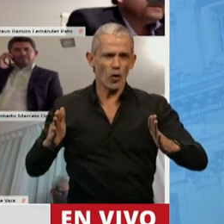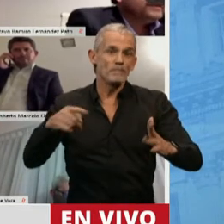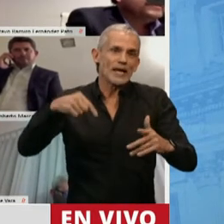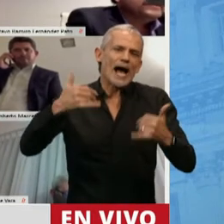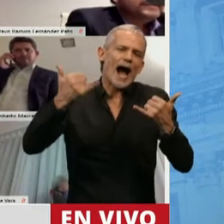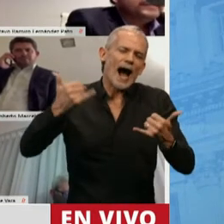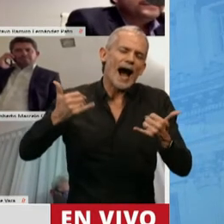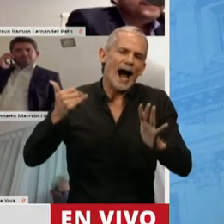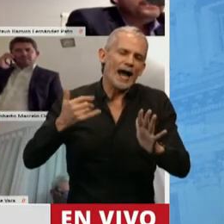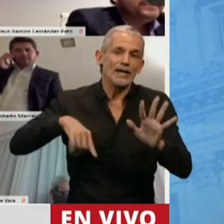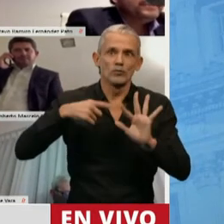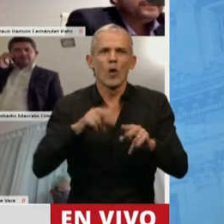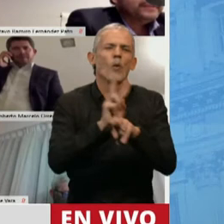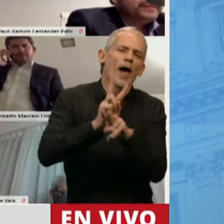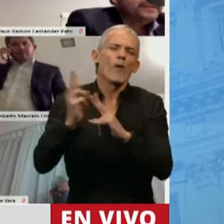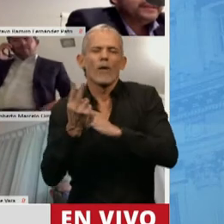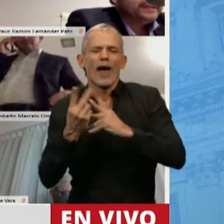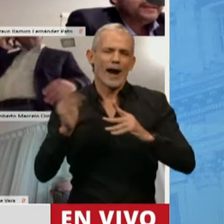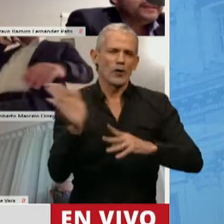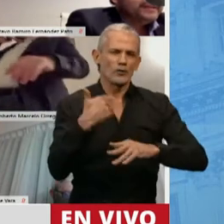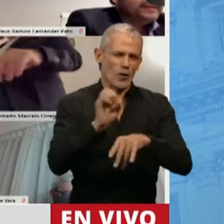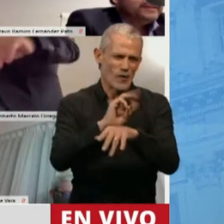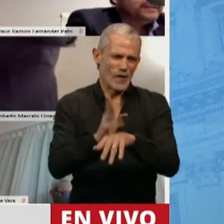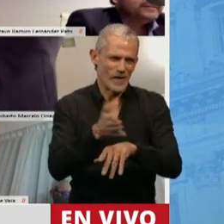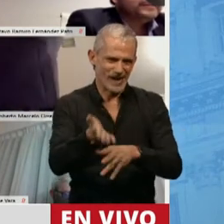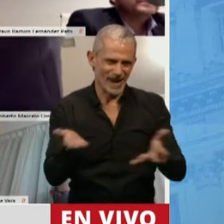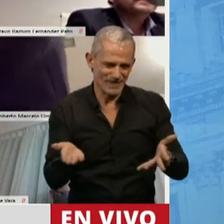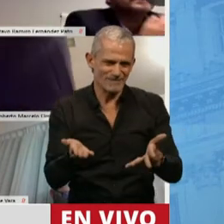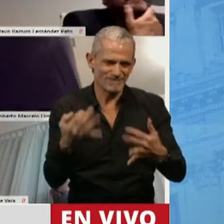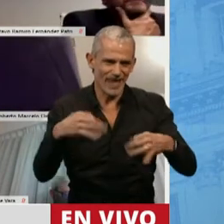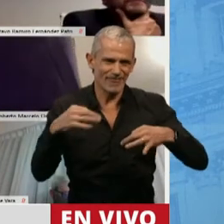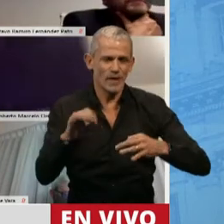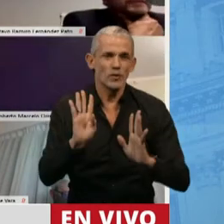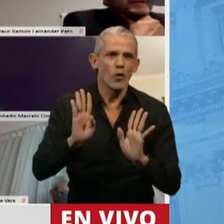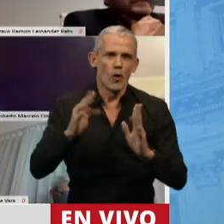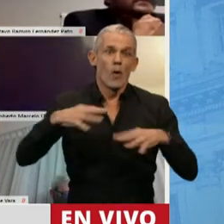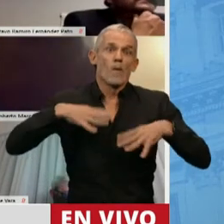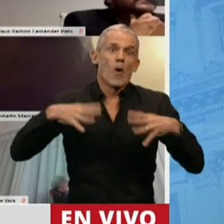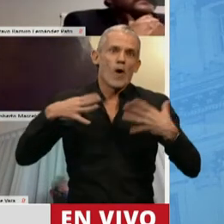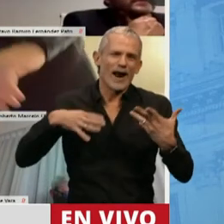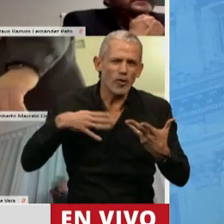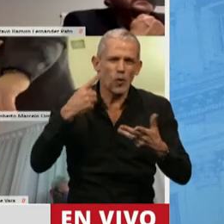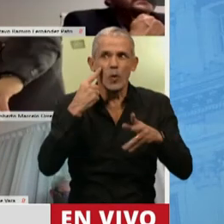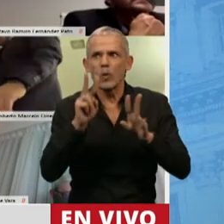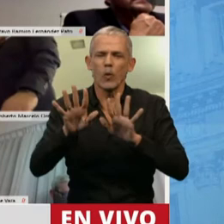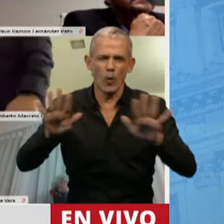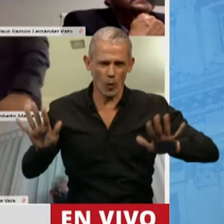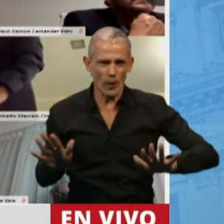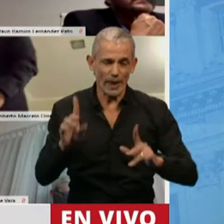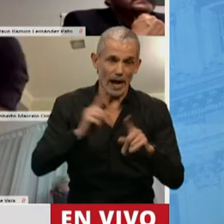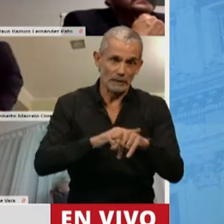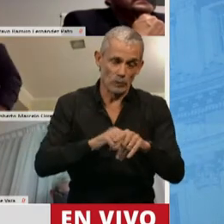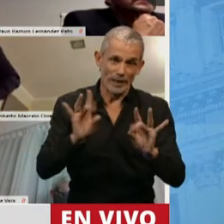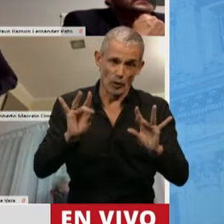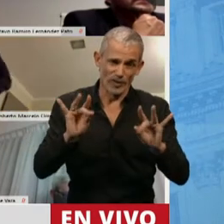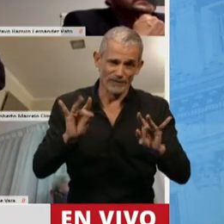obviamente tenemos que cuidarnos y tenemos que tratar de tener todas las precauciones sanitarias en un momento difícil que estamos